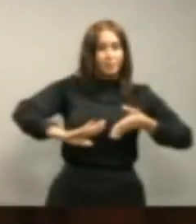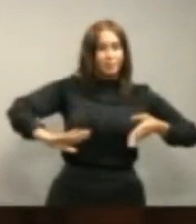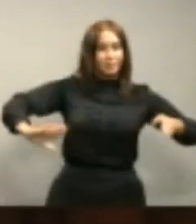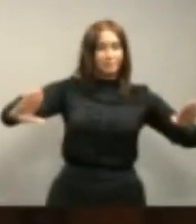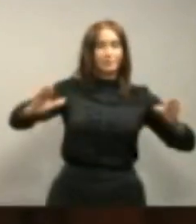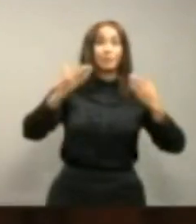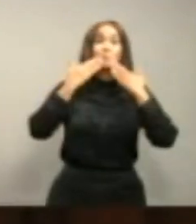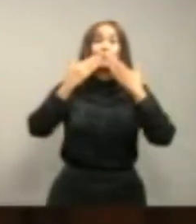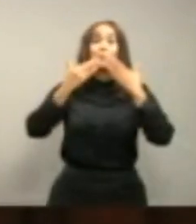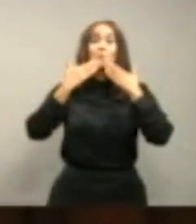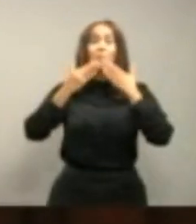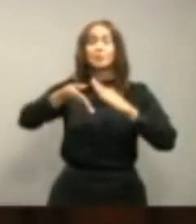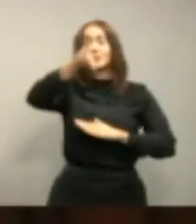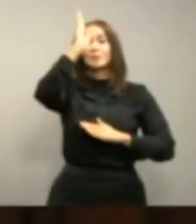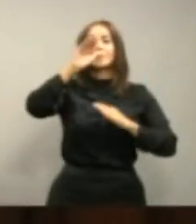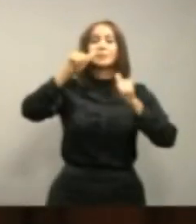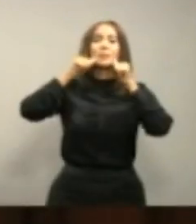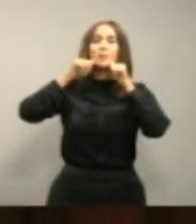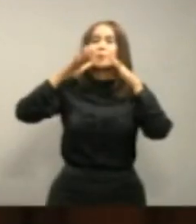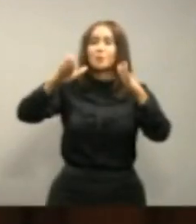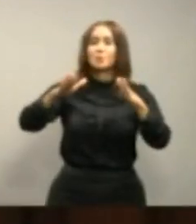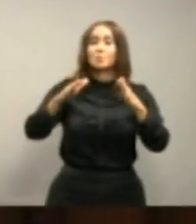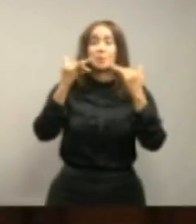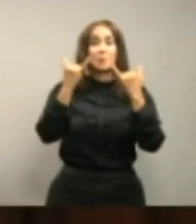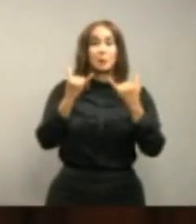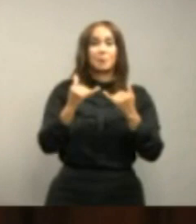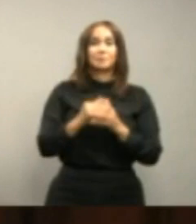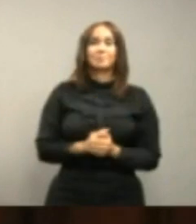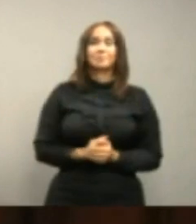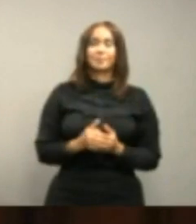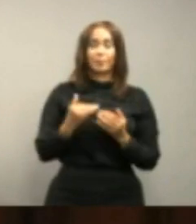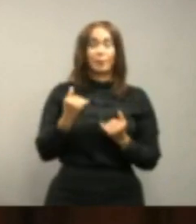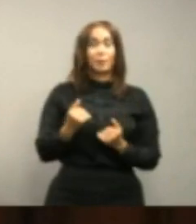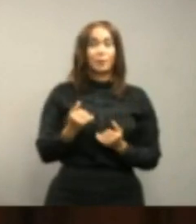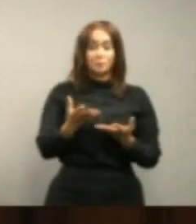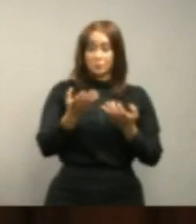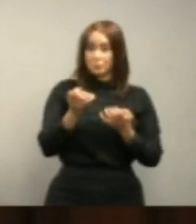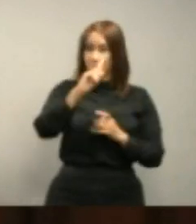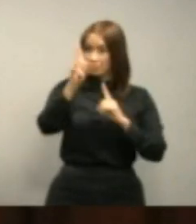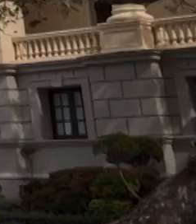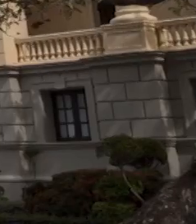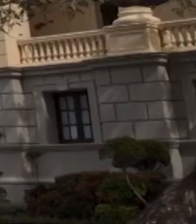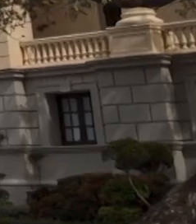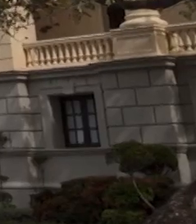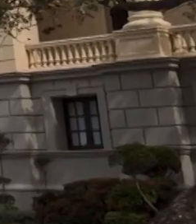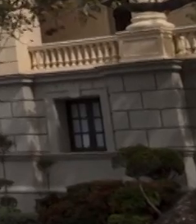Dios lo bendiga a todos. Estamos dispuestos a cualquier pregunta que quieran los amigos de la prensa.